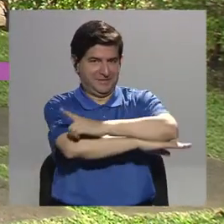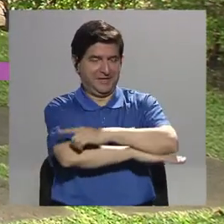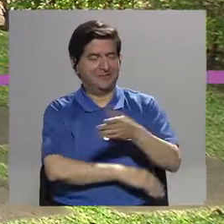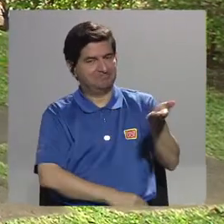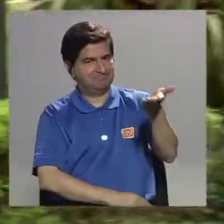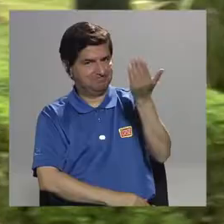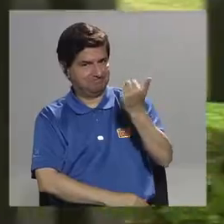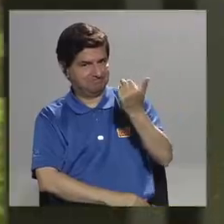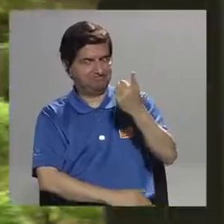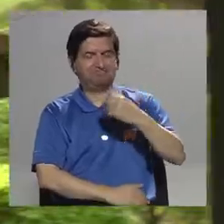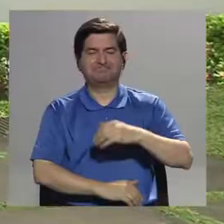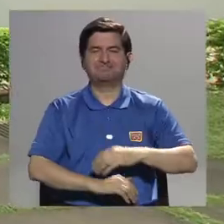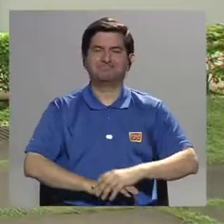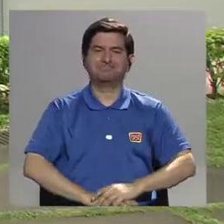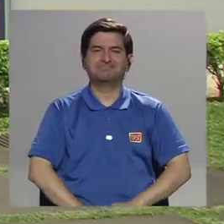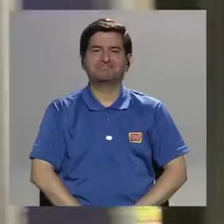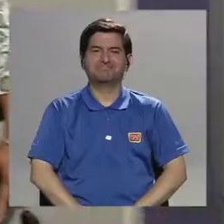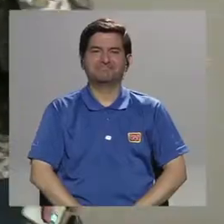conversar el día de hoy.